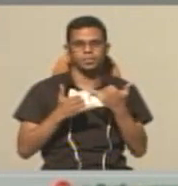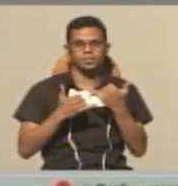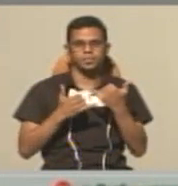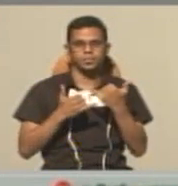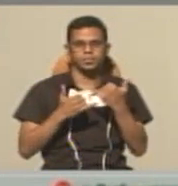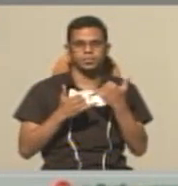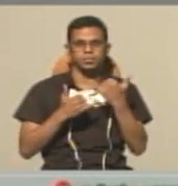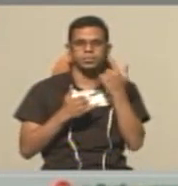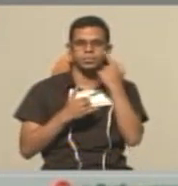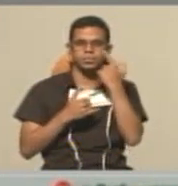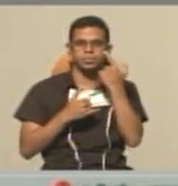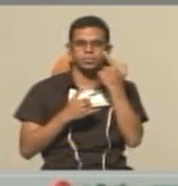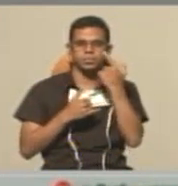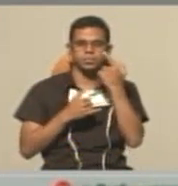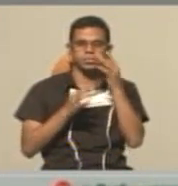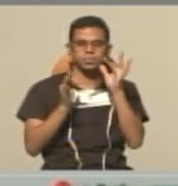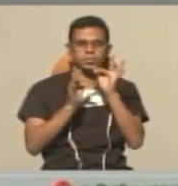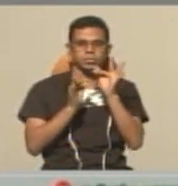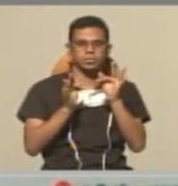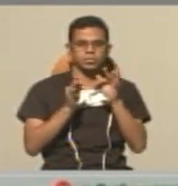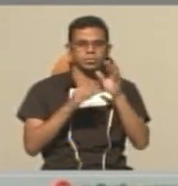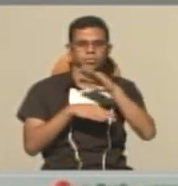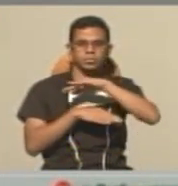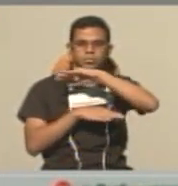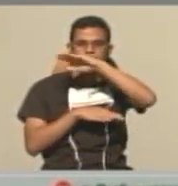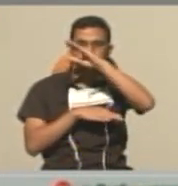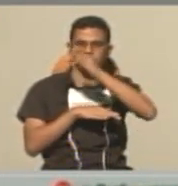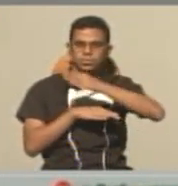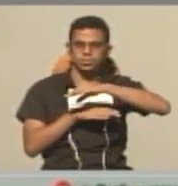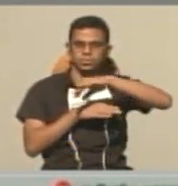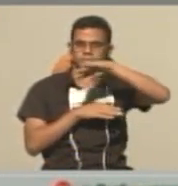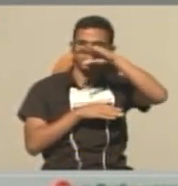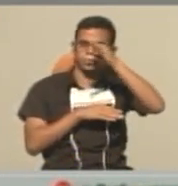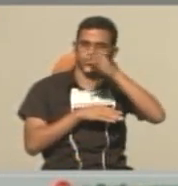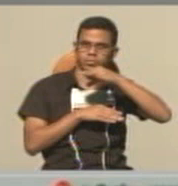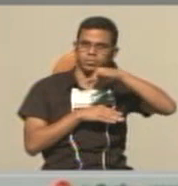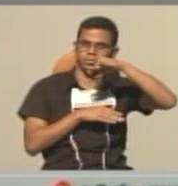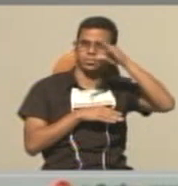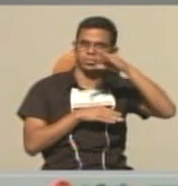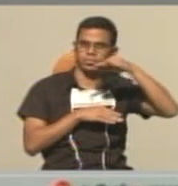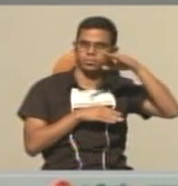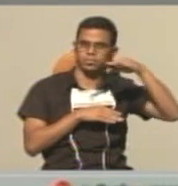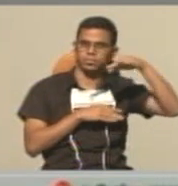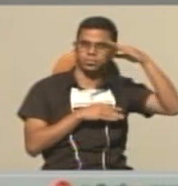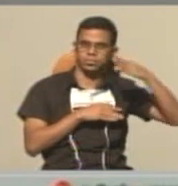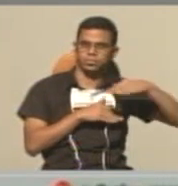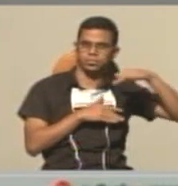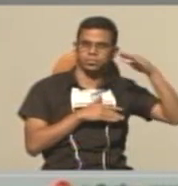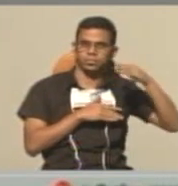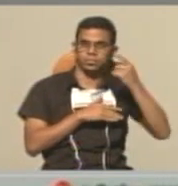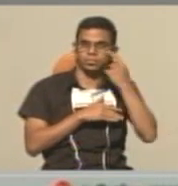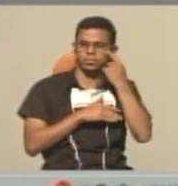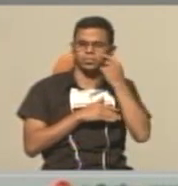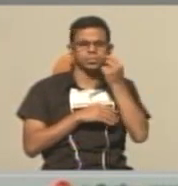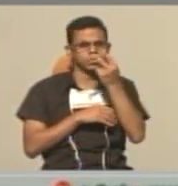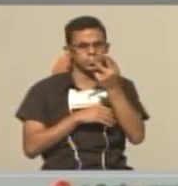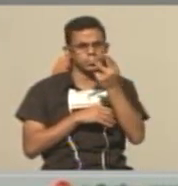muestran las formas de onda. Se observan dos formas de onda,